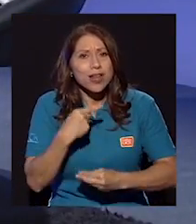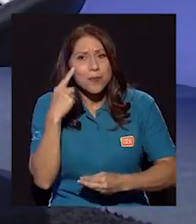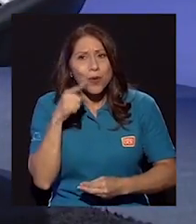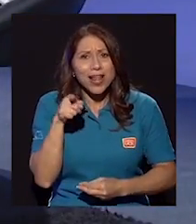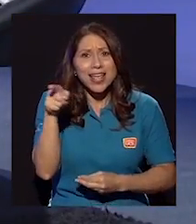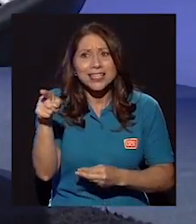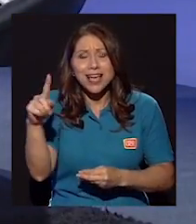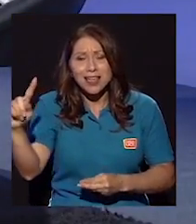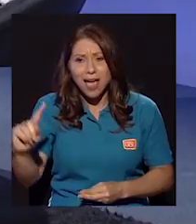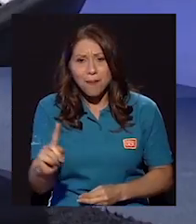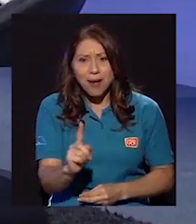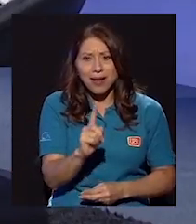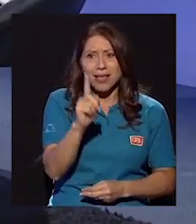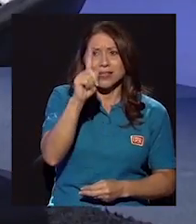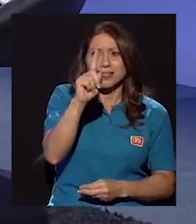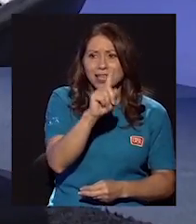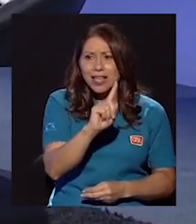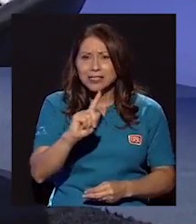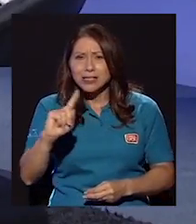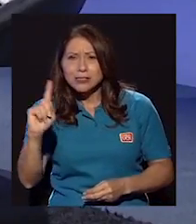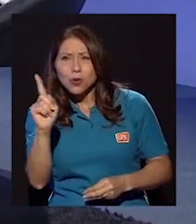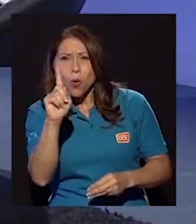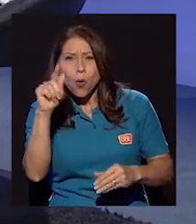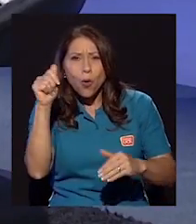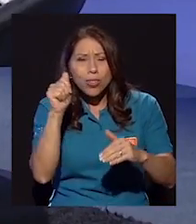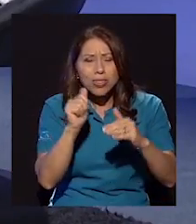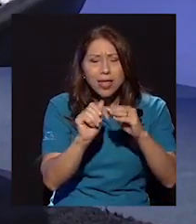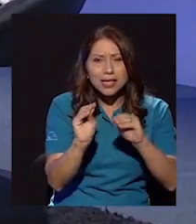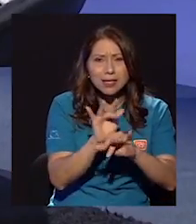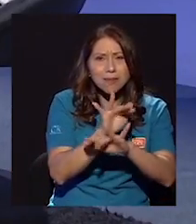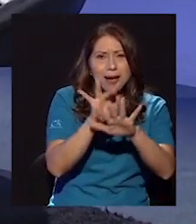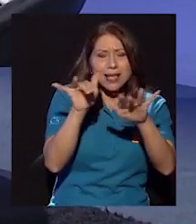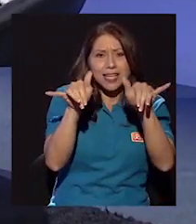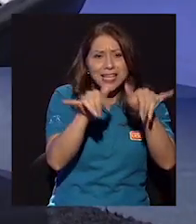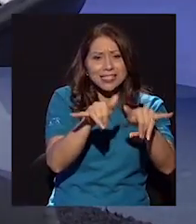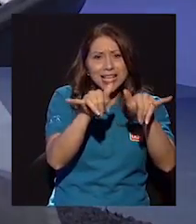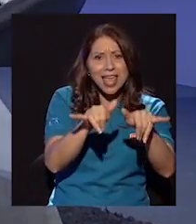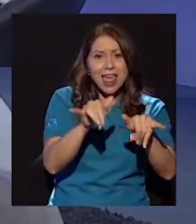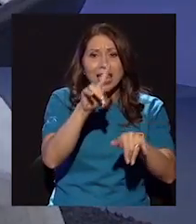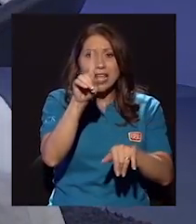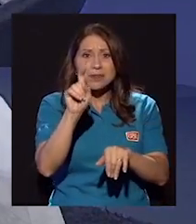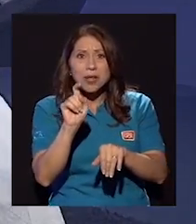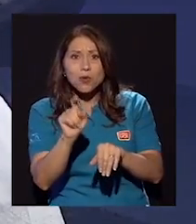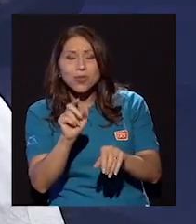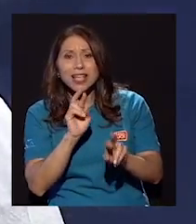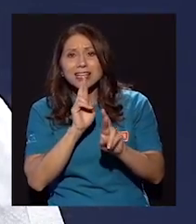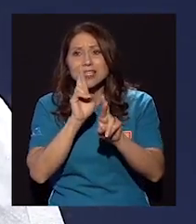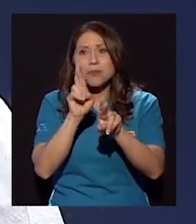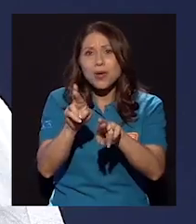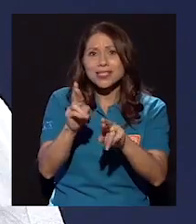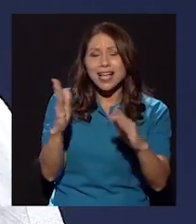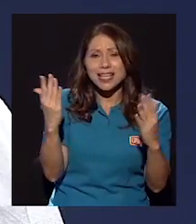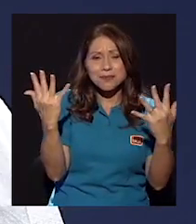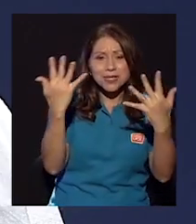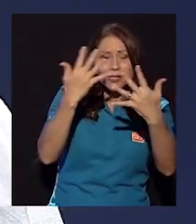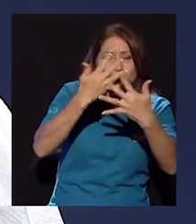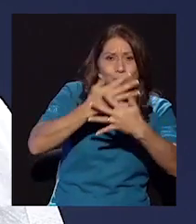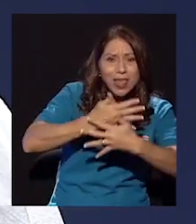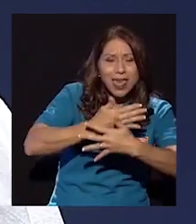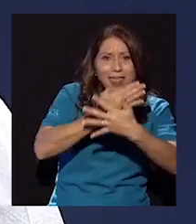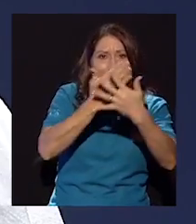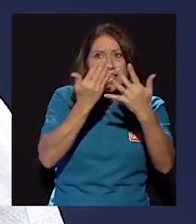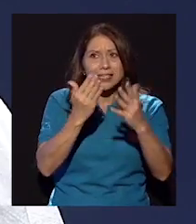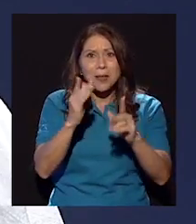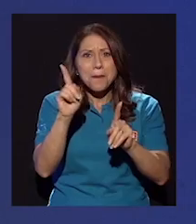aparece y que se esconde, que se mancha y que se queda. Que es pregunta y que es respuesta, que es mi oscuridad y es mi estrella.